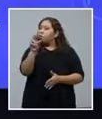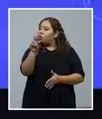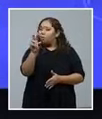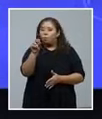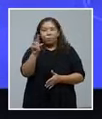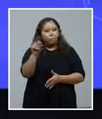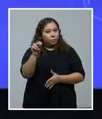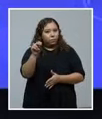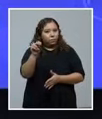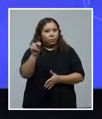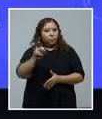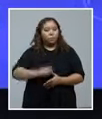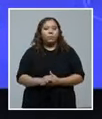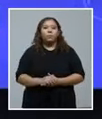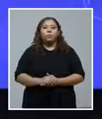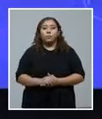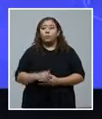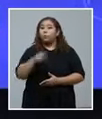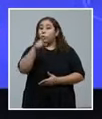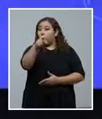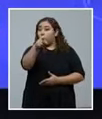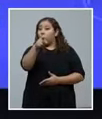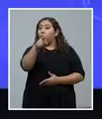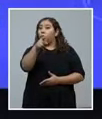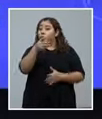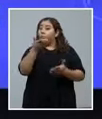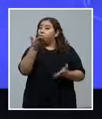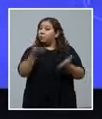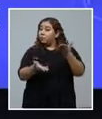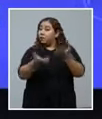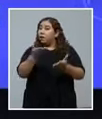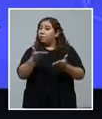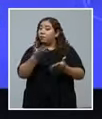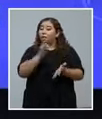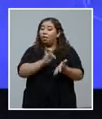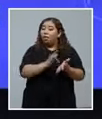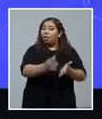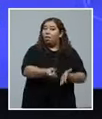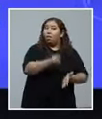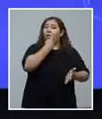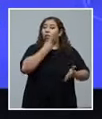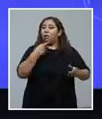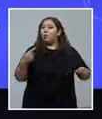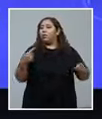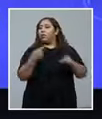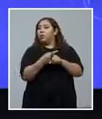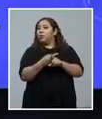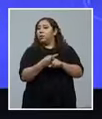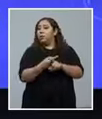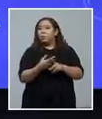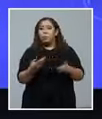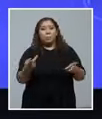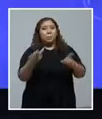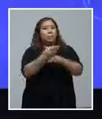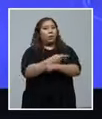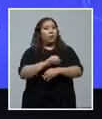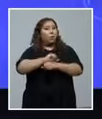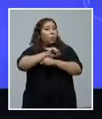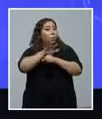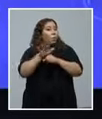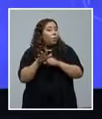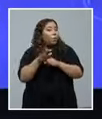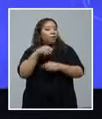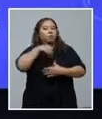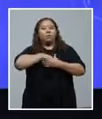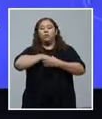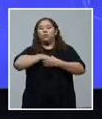los médicos. Usted puede poner en riesgo su salud y si le da COVID-19, pues la cosa se puede complicar todavía más y llegar